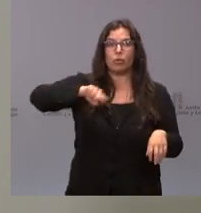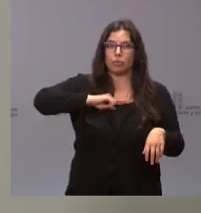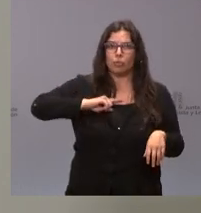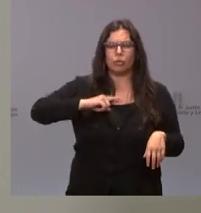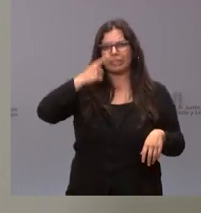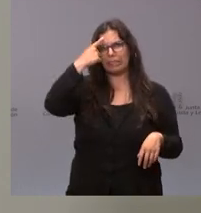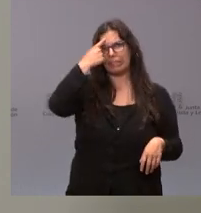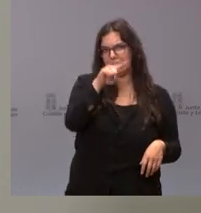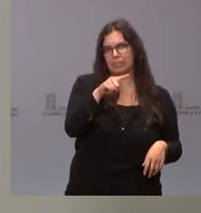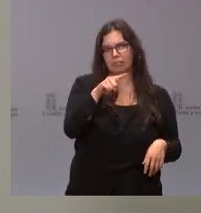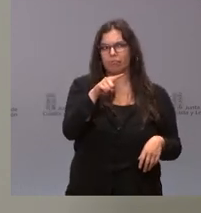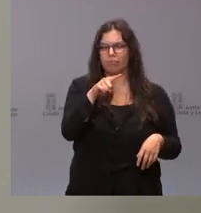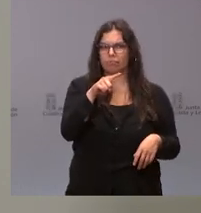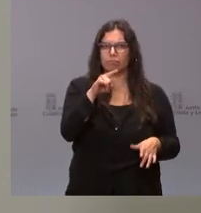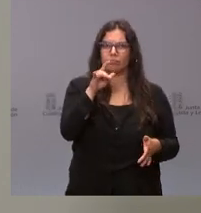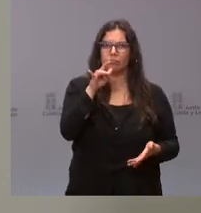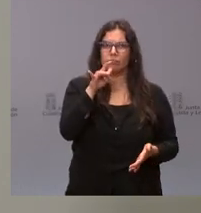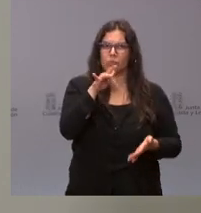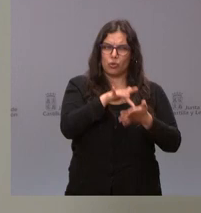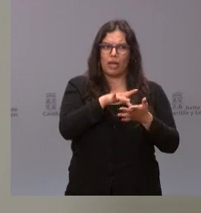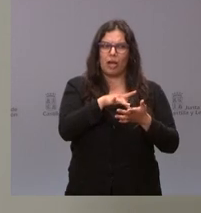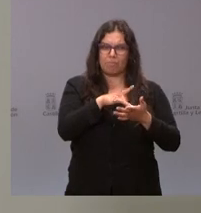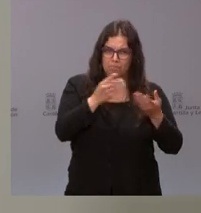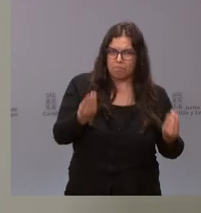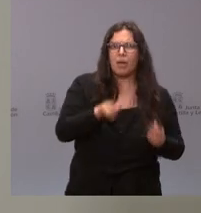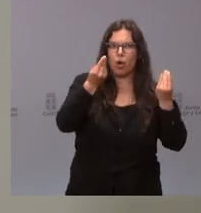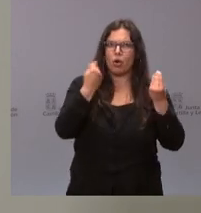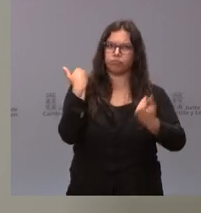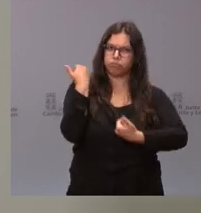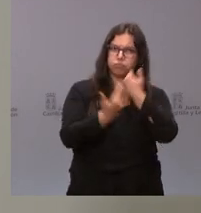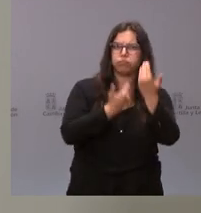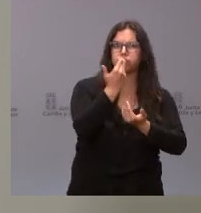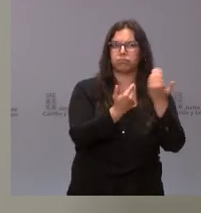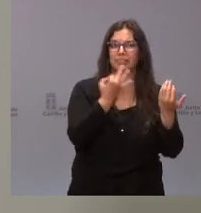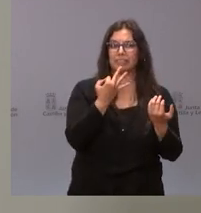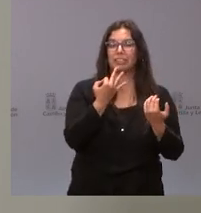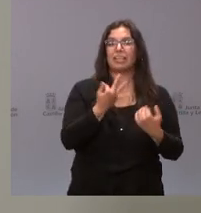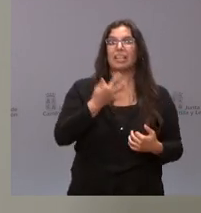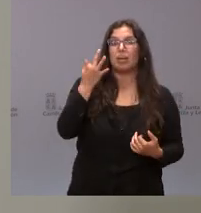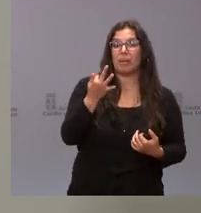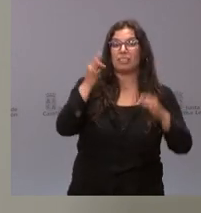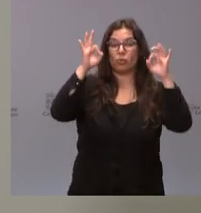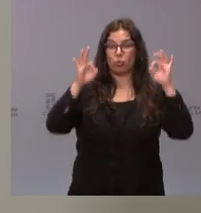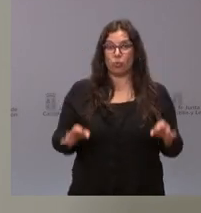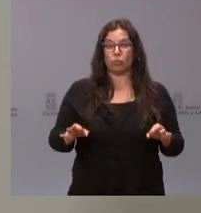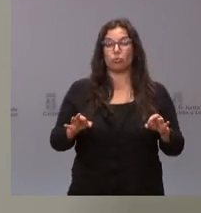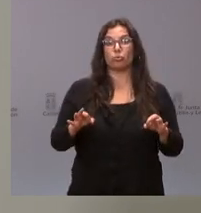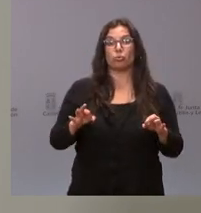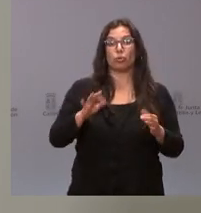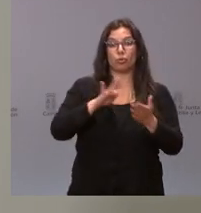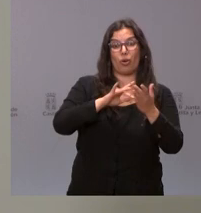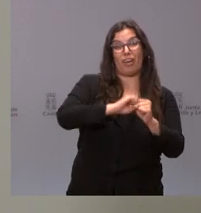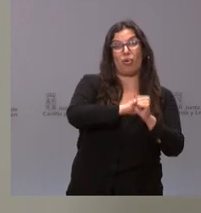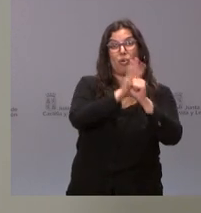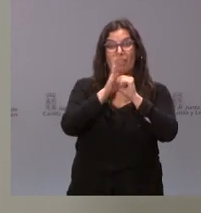conscientes donde hay un campo que avanzar y que especialmente los datos se fueron complicando como consecuencia de la